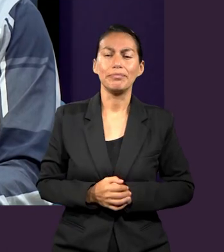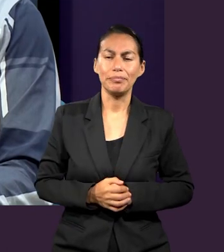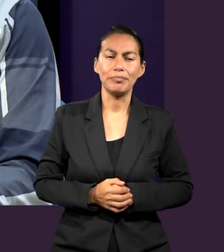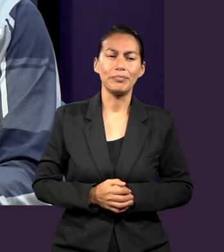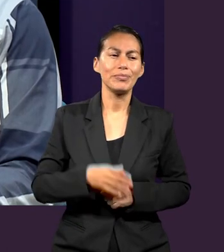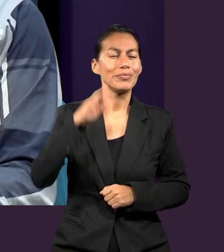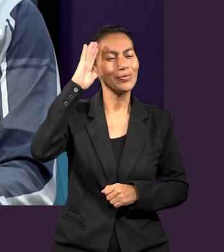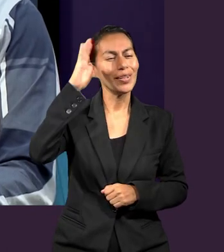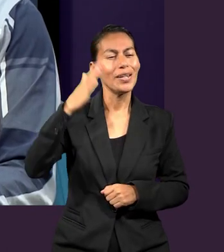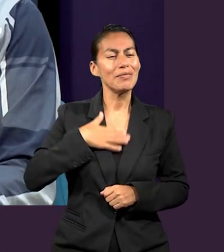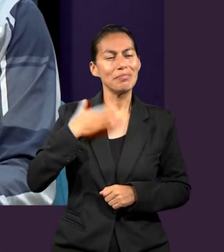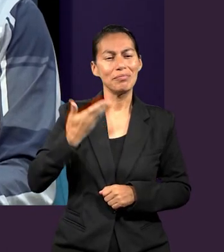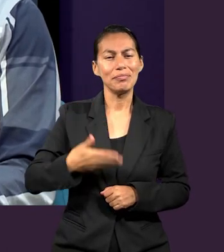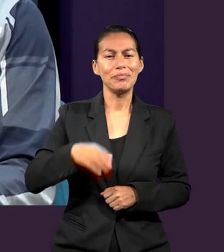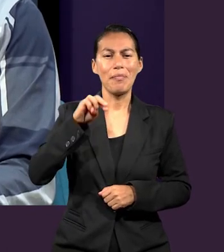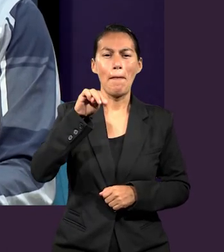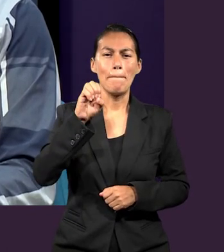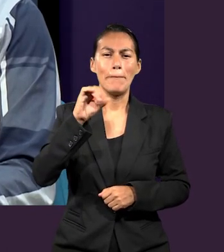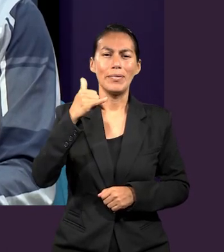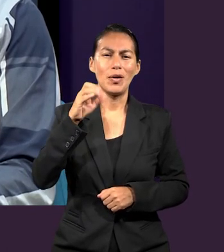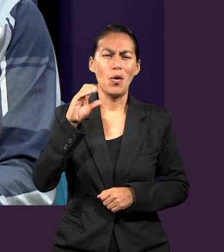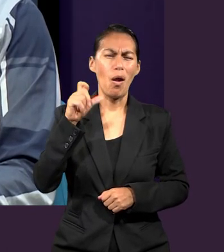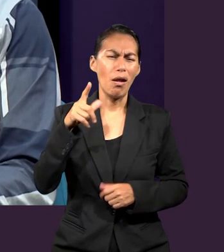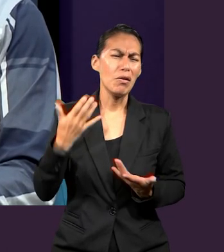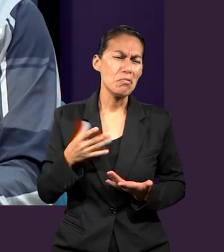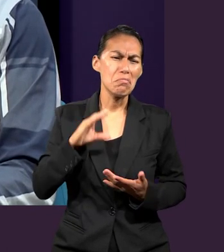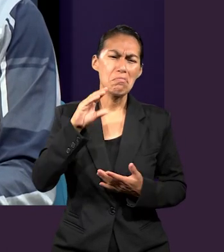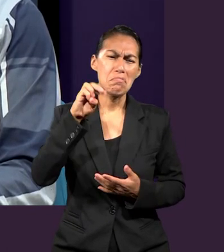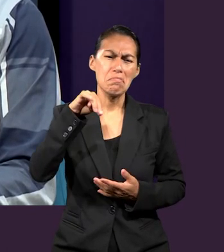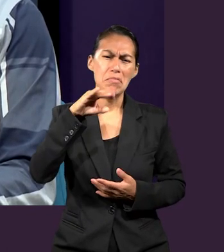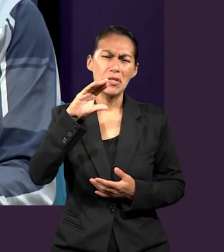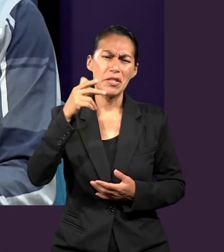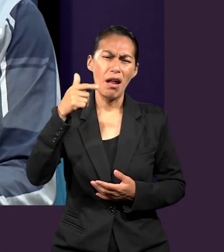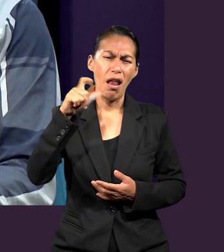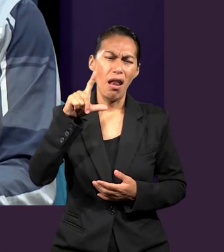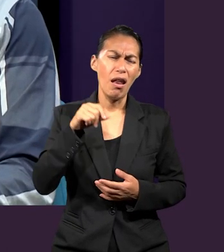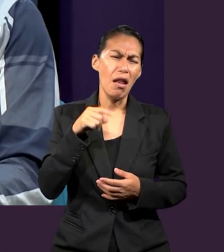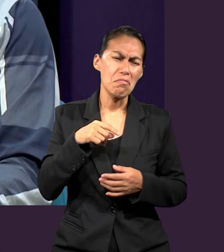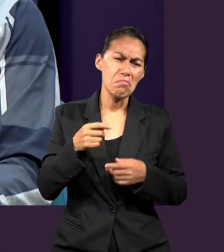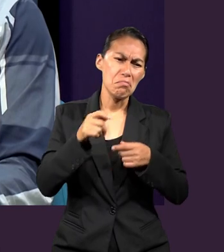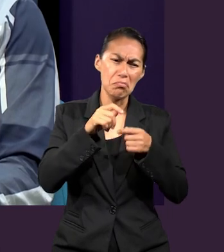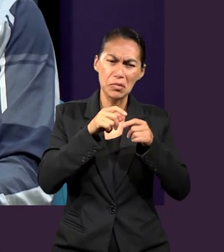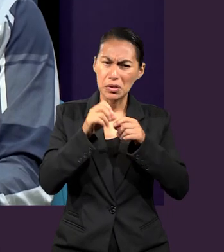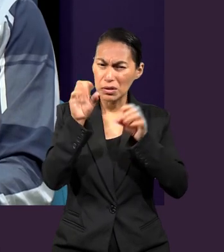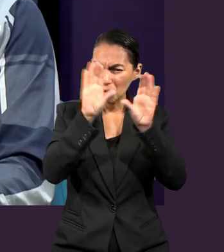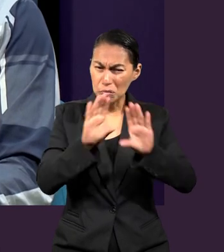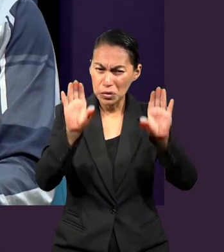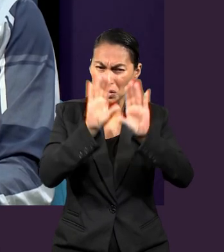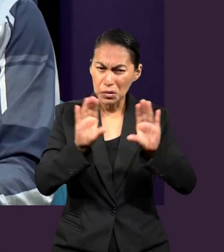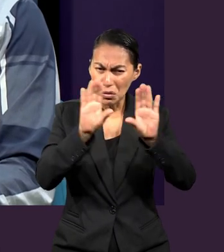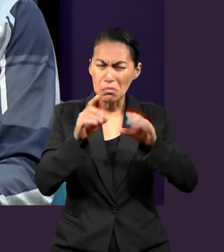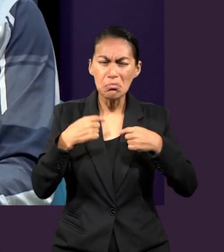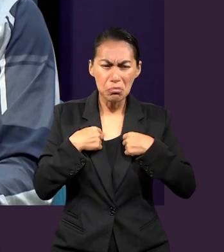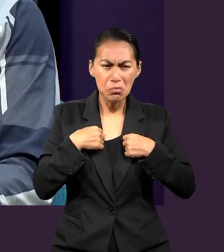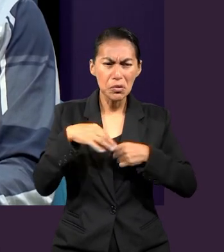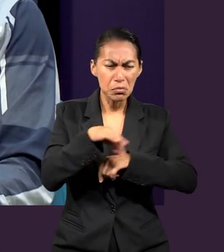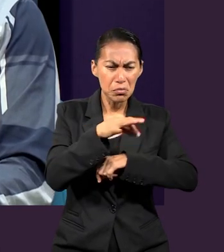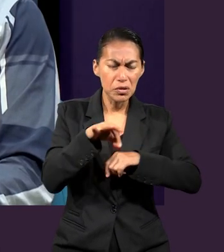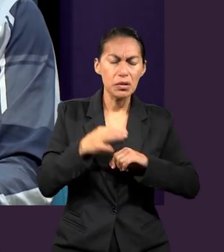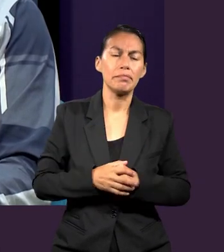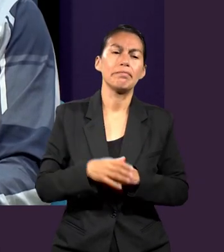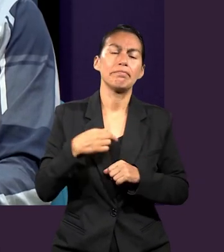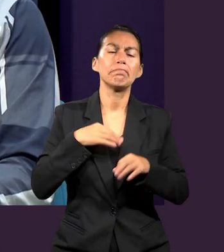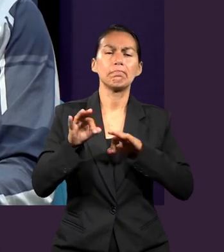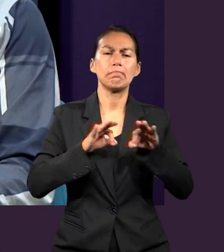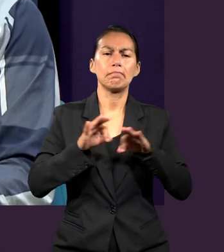Michael, o Michelle Artur. Soy licenciado en Ingeniería en Sistemas y trabajo